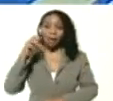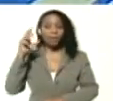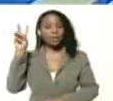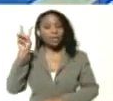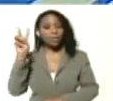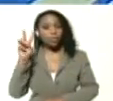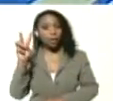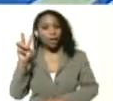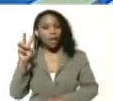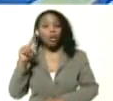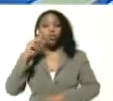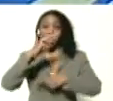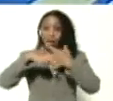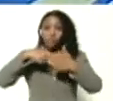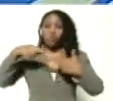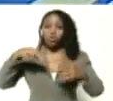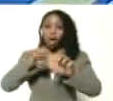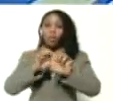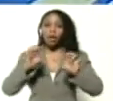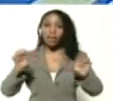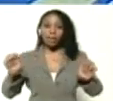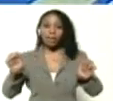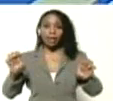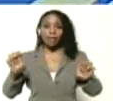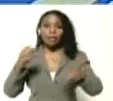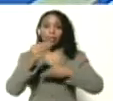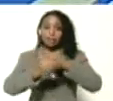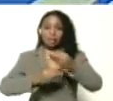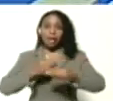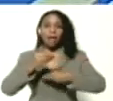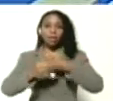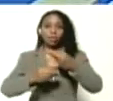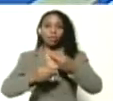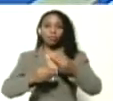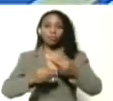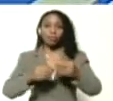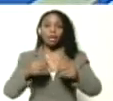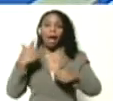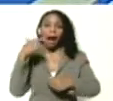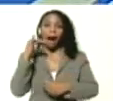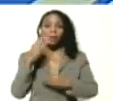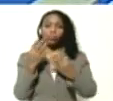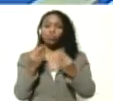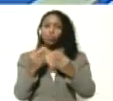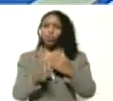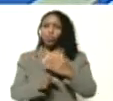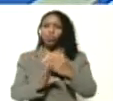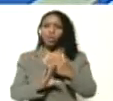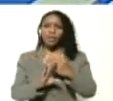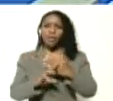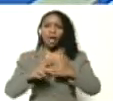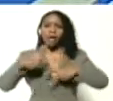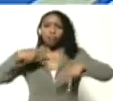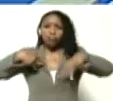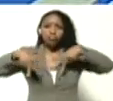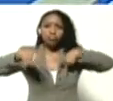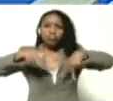y una revolución educativa se ha hecho queda mucho todavía por transitar